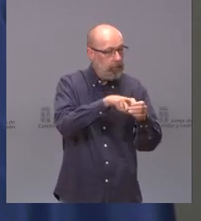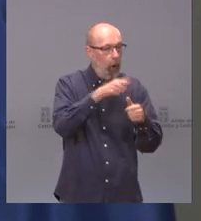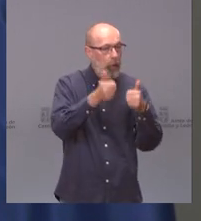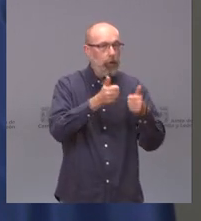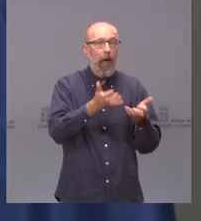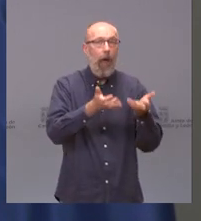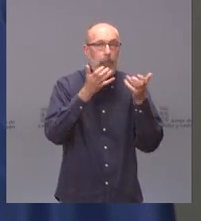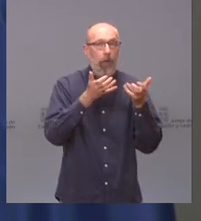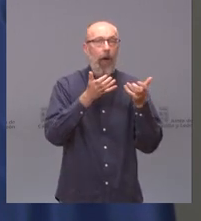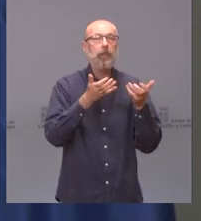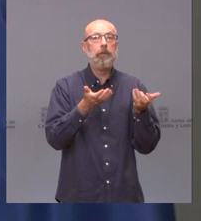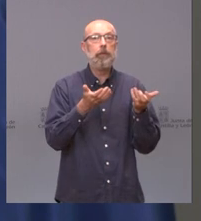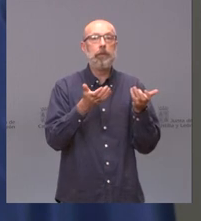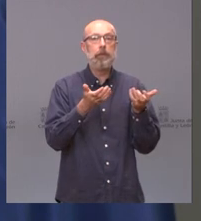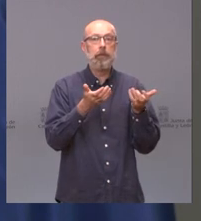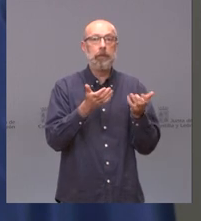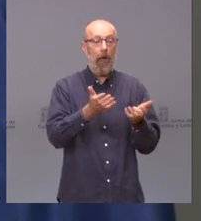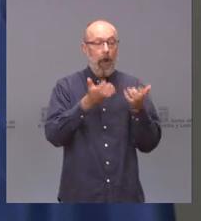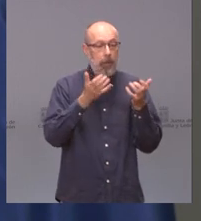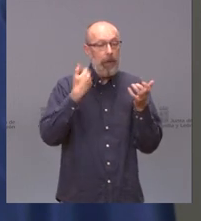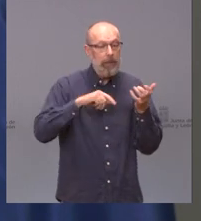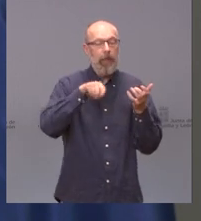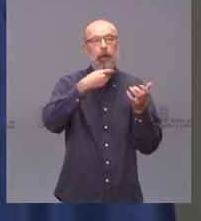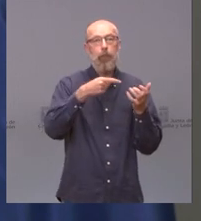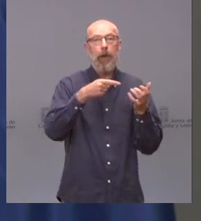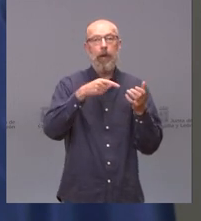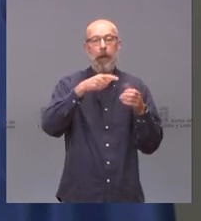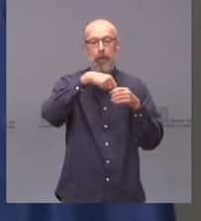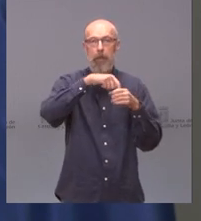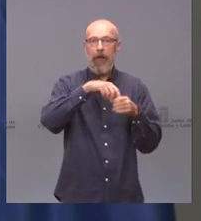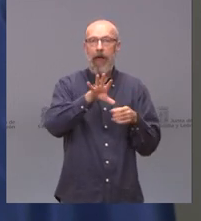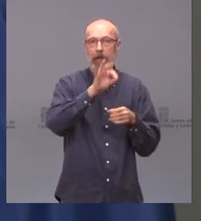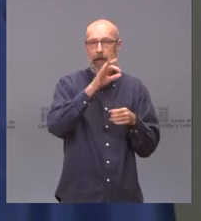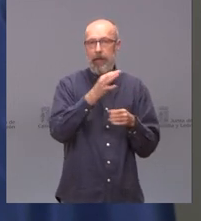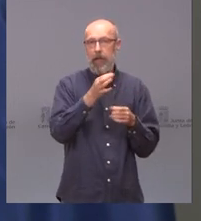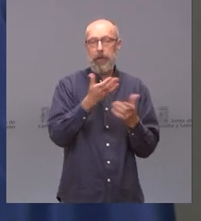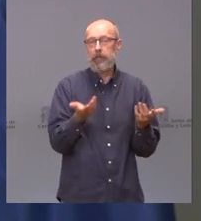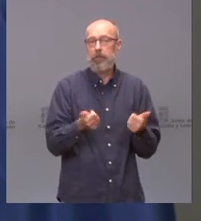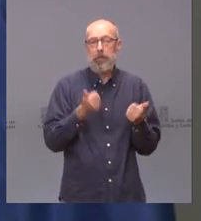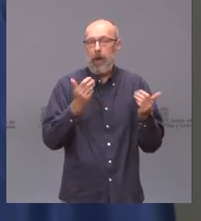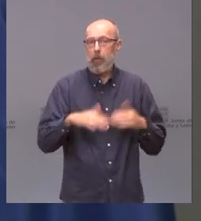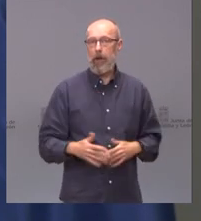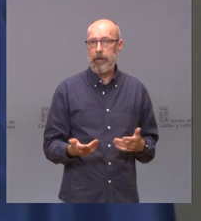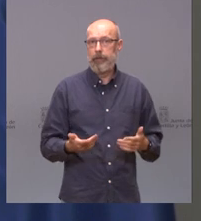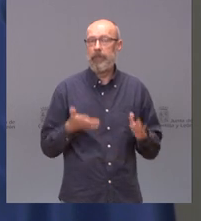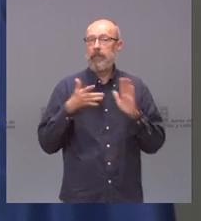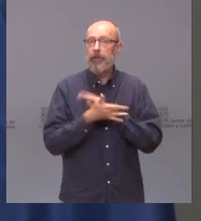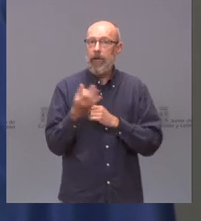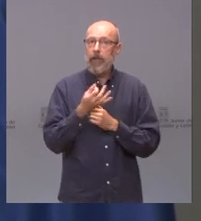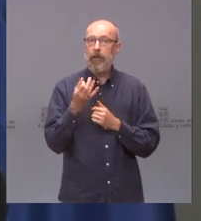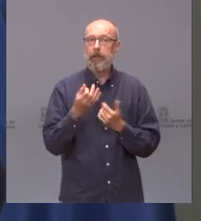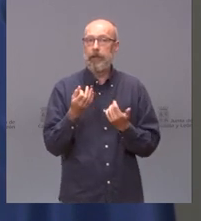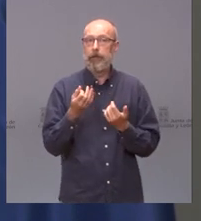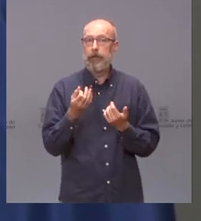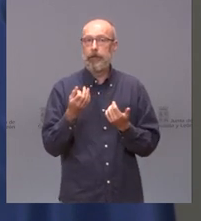presentarse es voluntario coger la plaza una vez aprobado es voluntario por tanto la mitad de las veces que